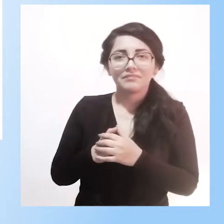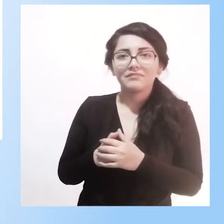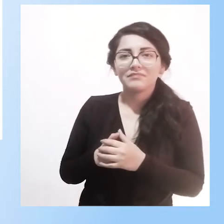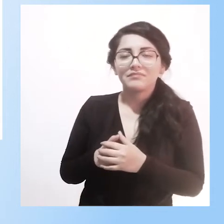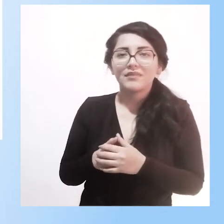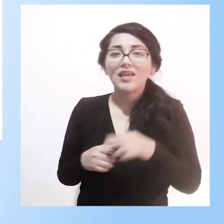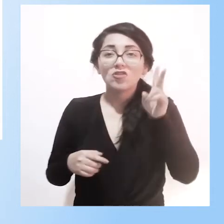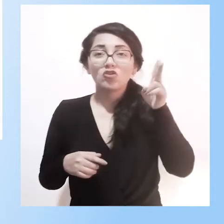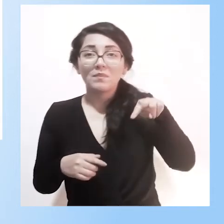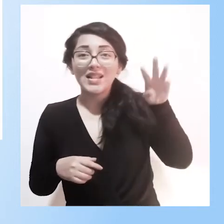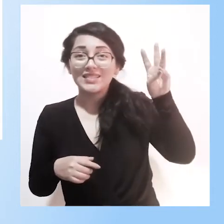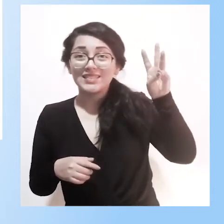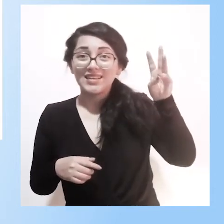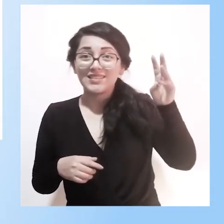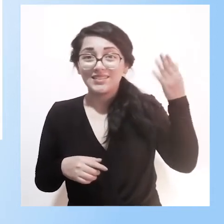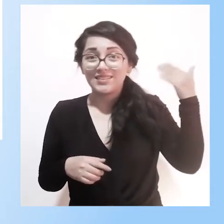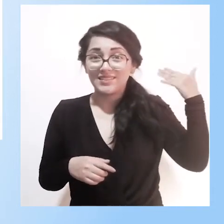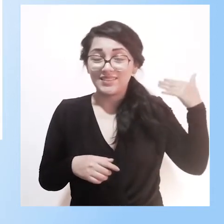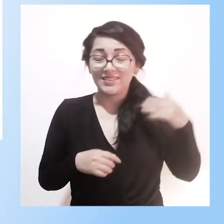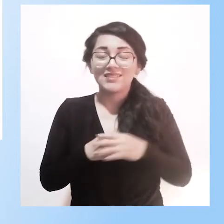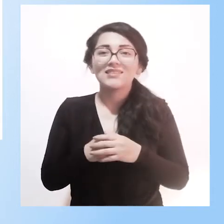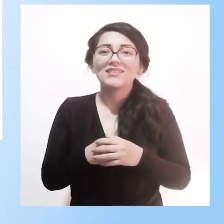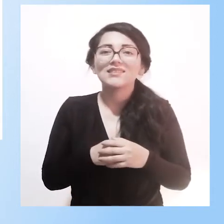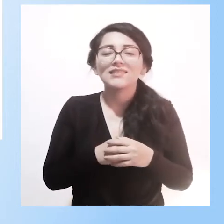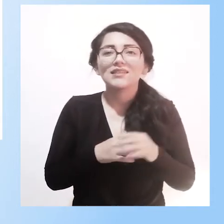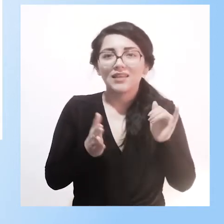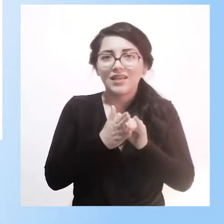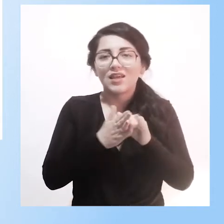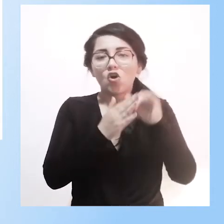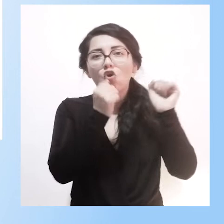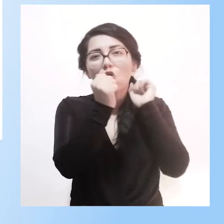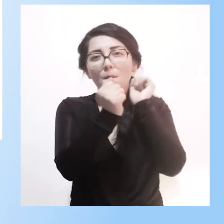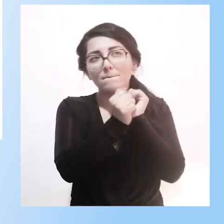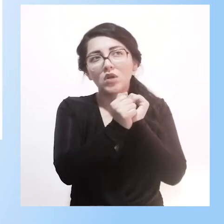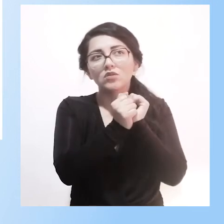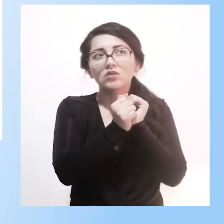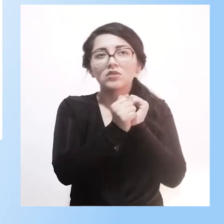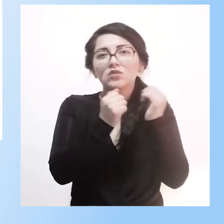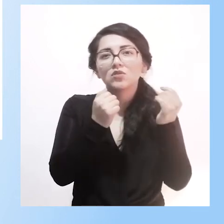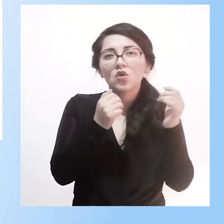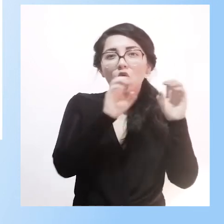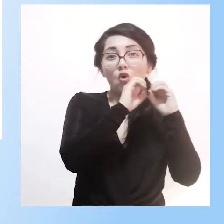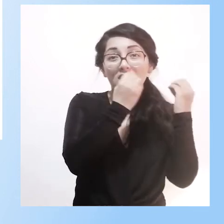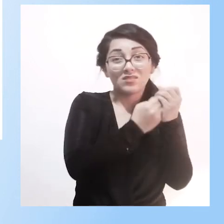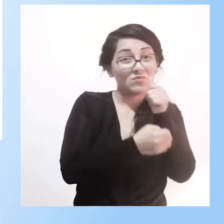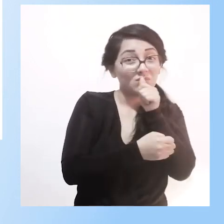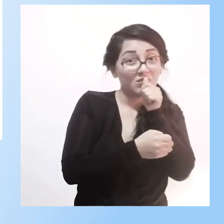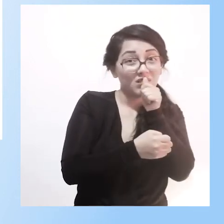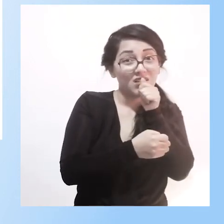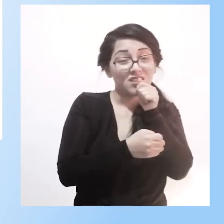2006 con un convenio, un convenio más bien dicho entre una organización privada